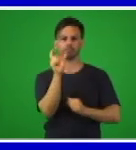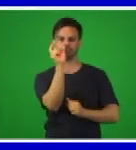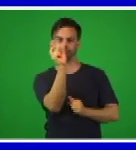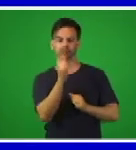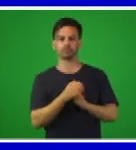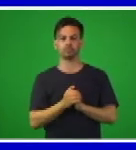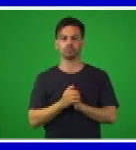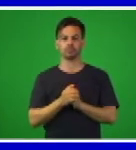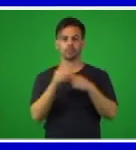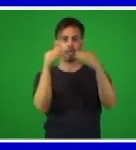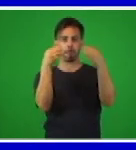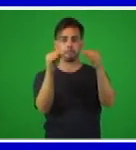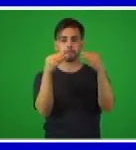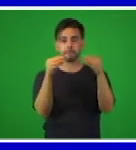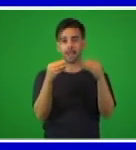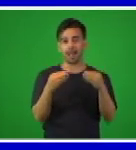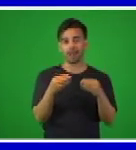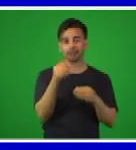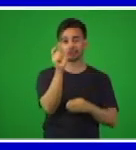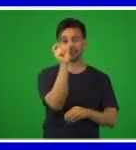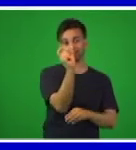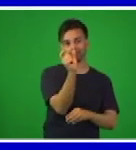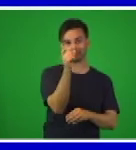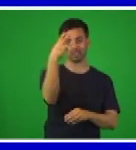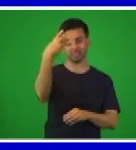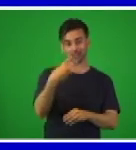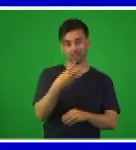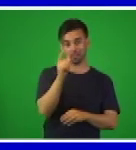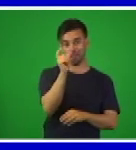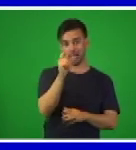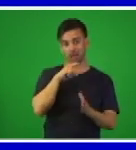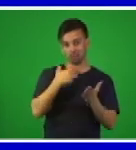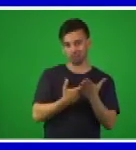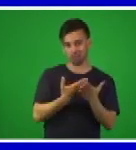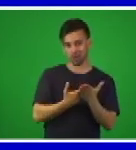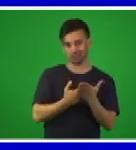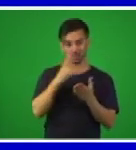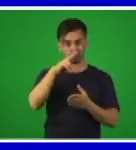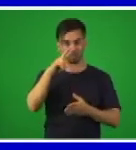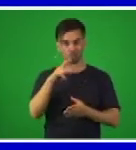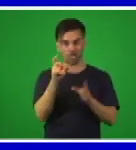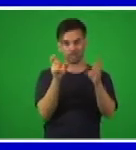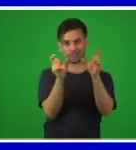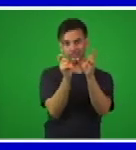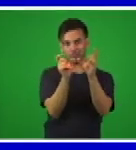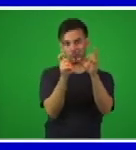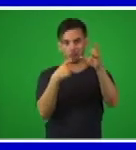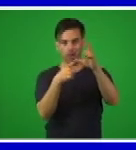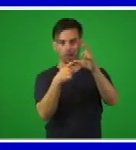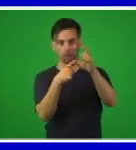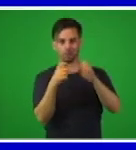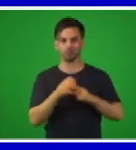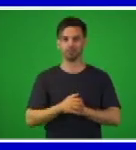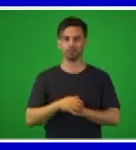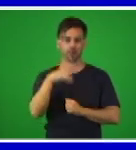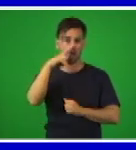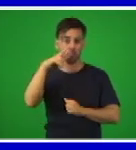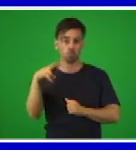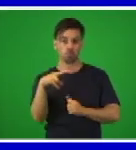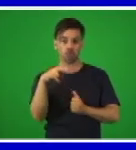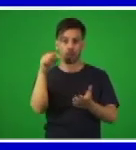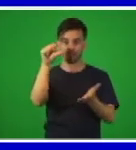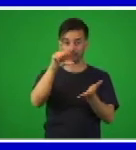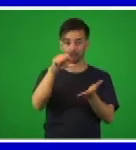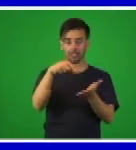pantalla. Pudieran seleccionar otras palabras siempre que les permita ejercitarse en la búsqueda de sinónimos y de antónimos.